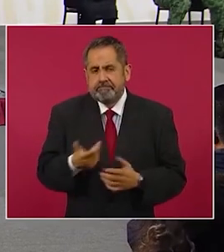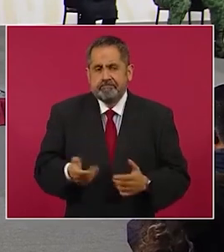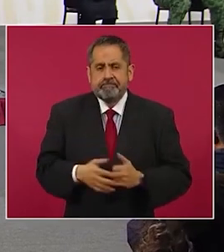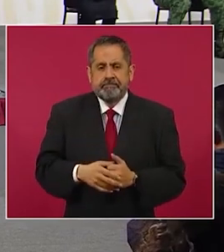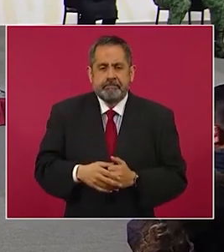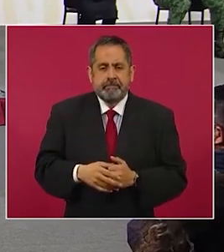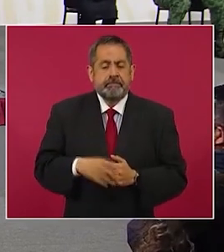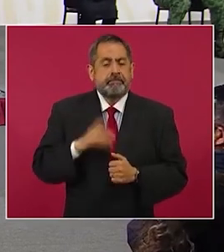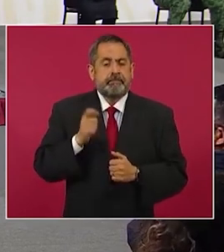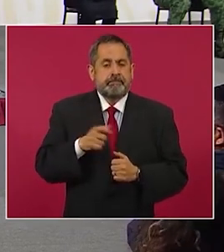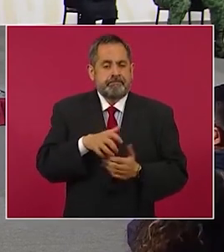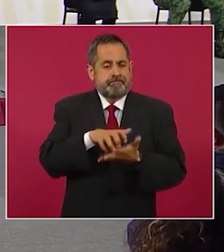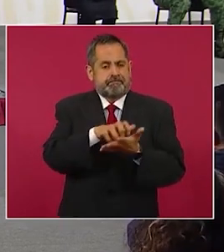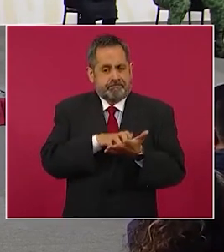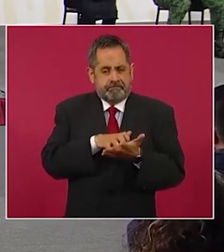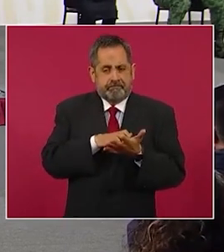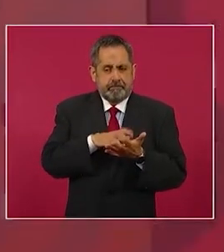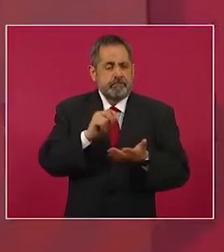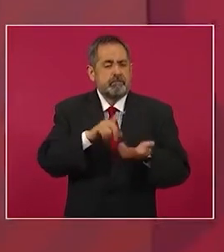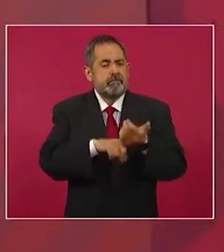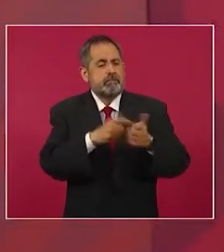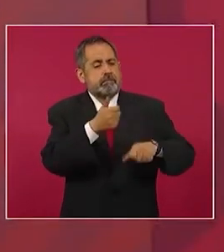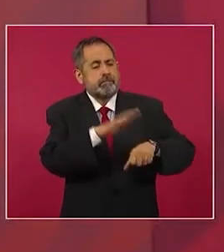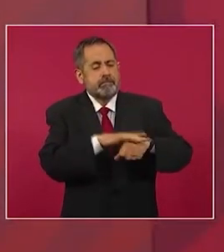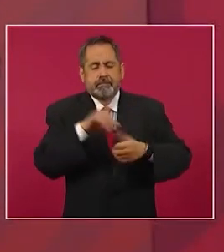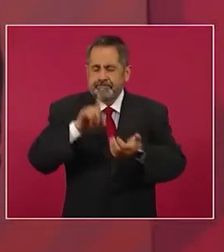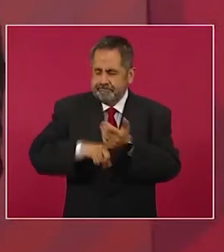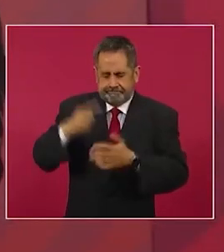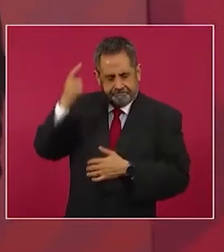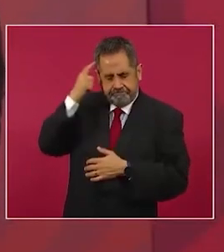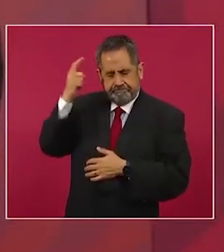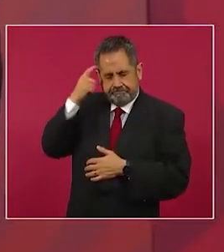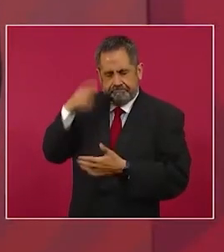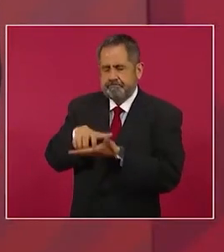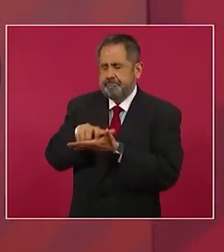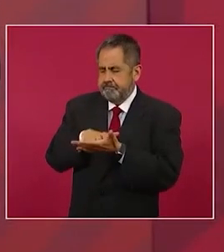Porque la austeridad no es un asunto administrativo, es un asunto de principios.